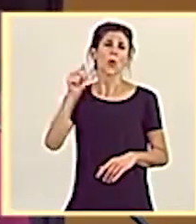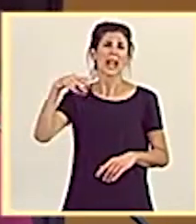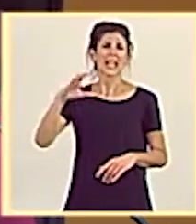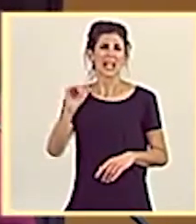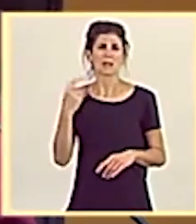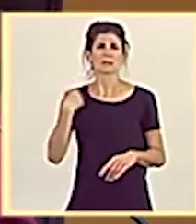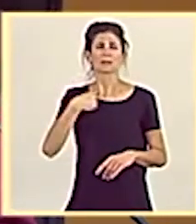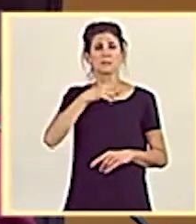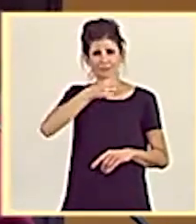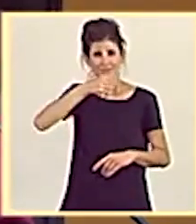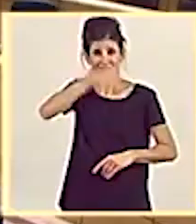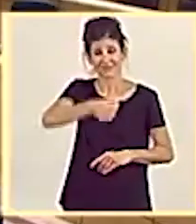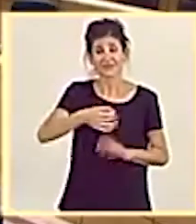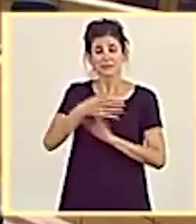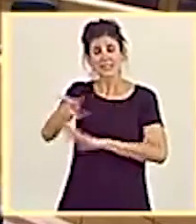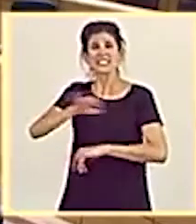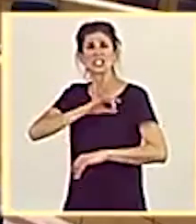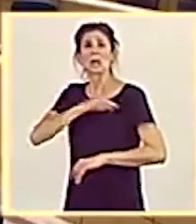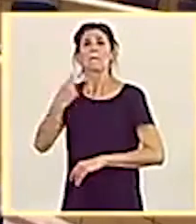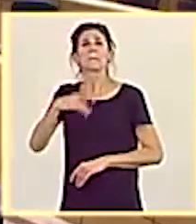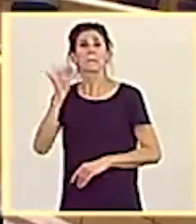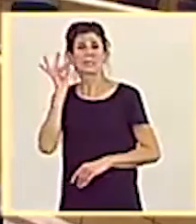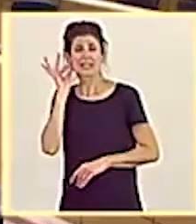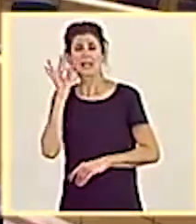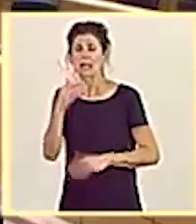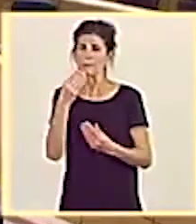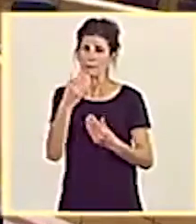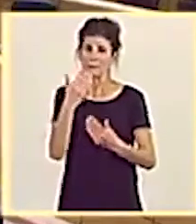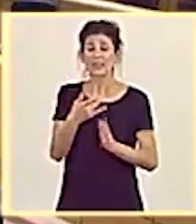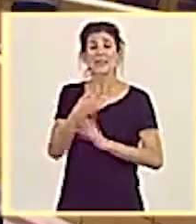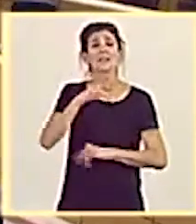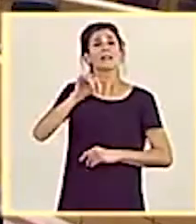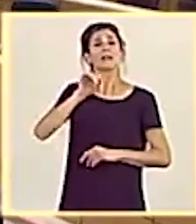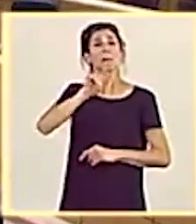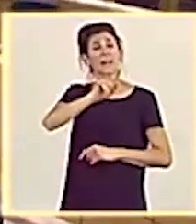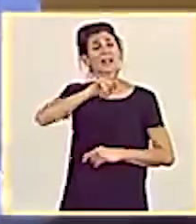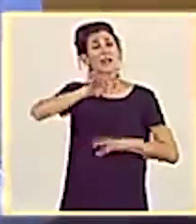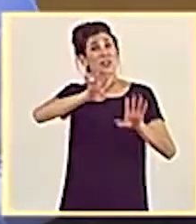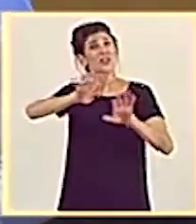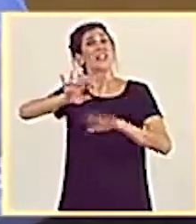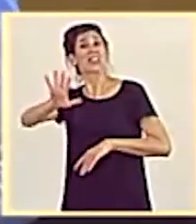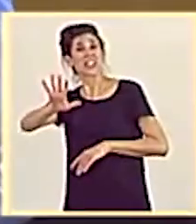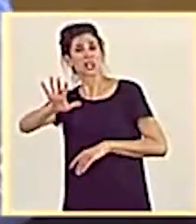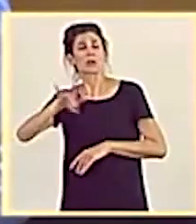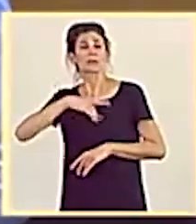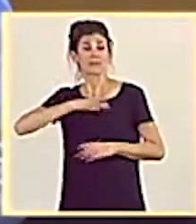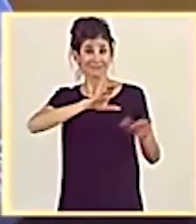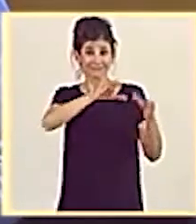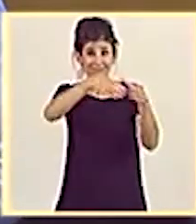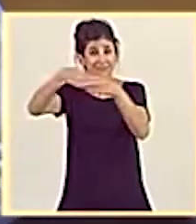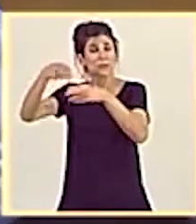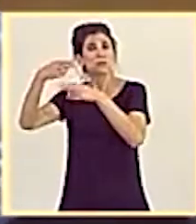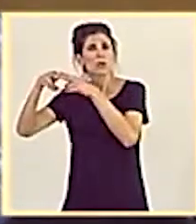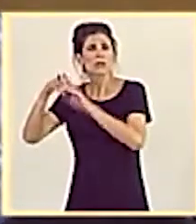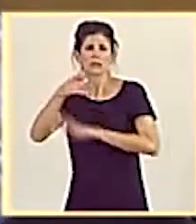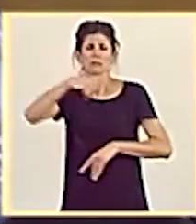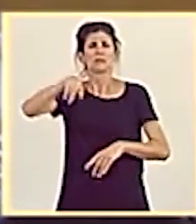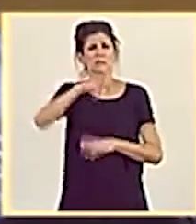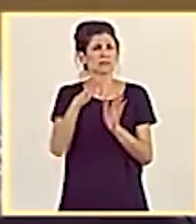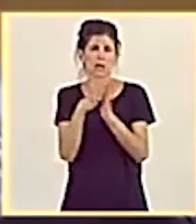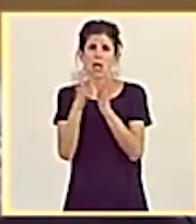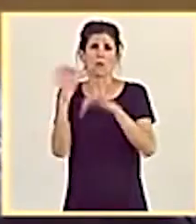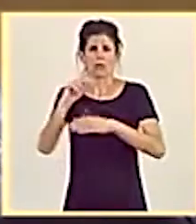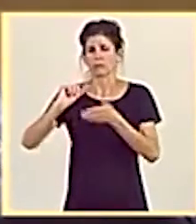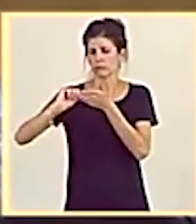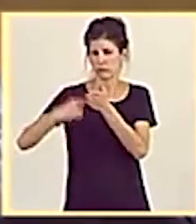palabra. Muchas gracias, señora presidenta. Señorías, en 1995 los partidos políticos firmamos un importante